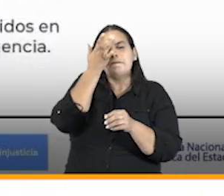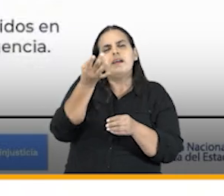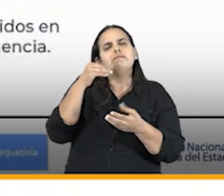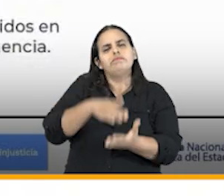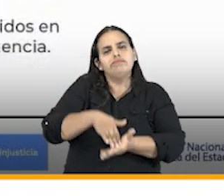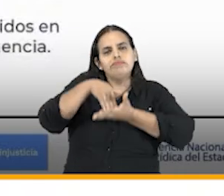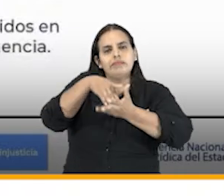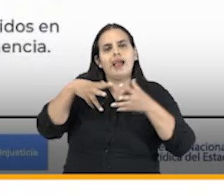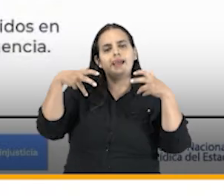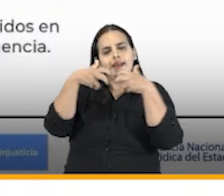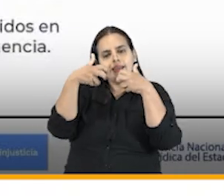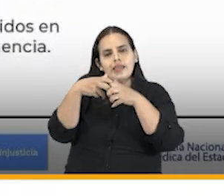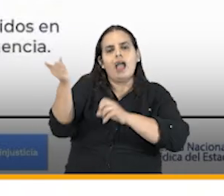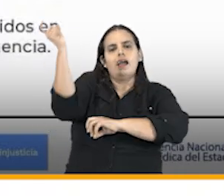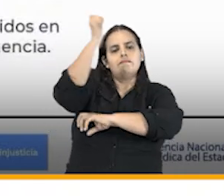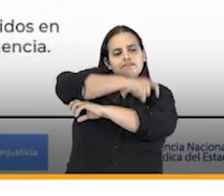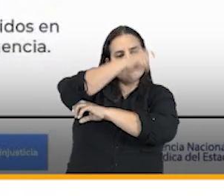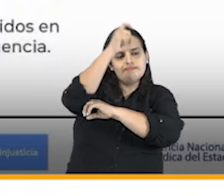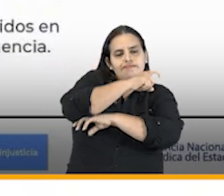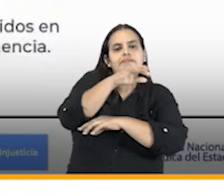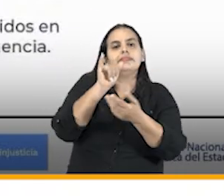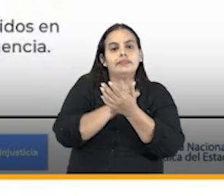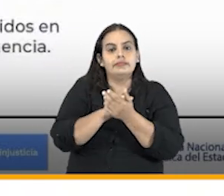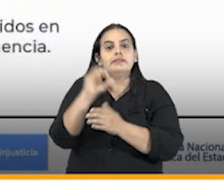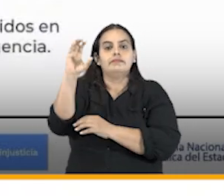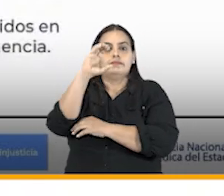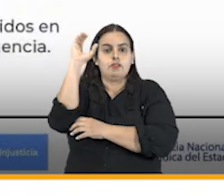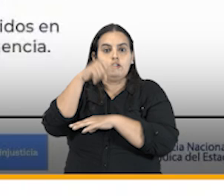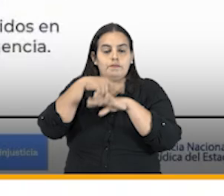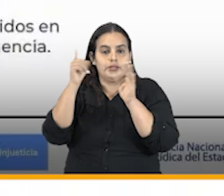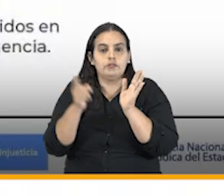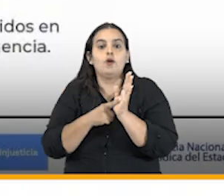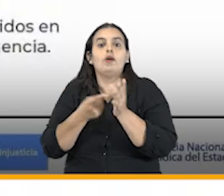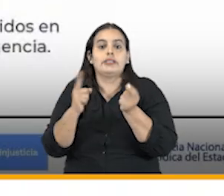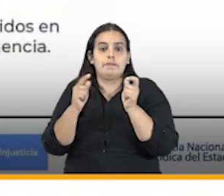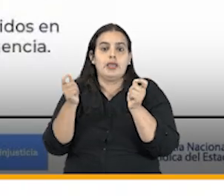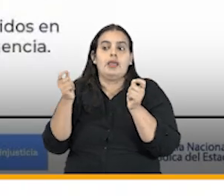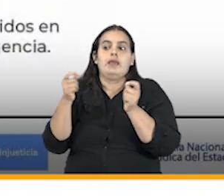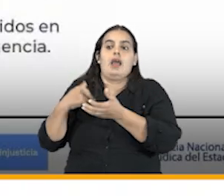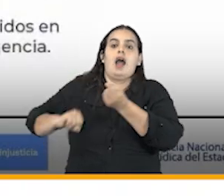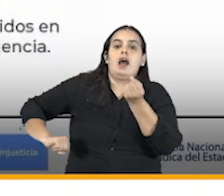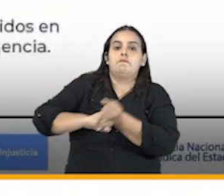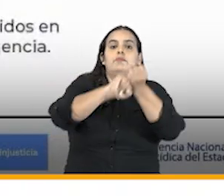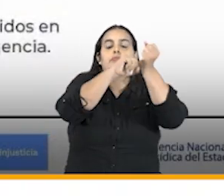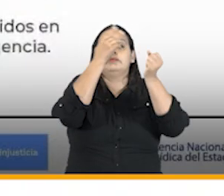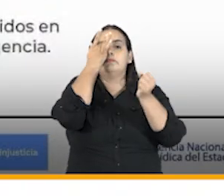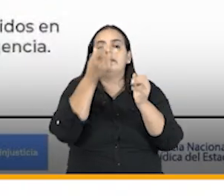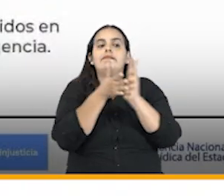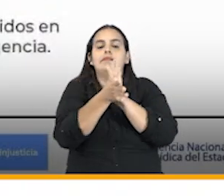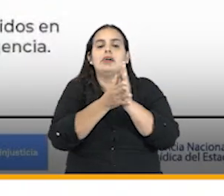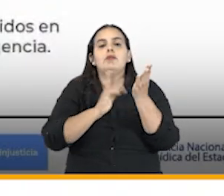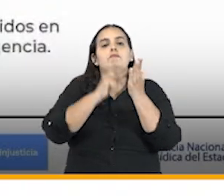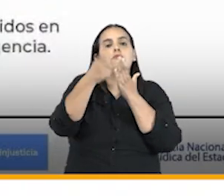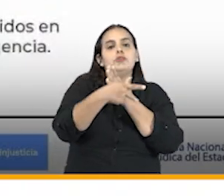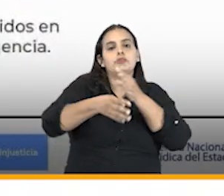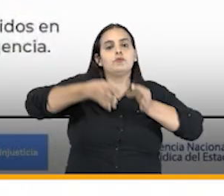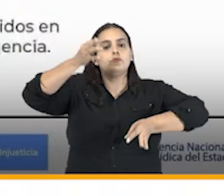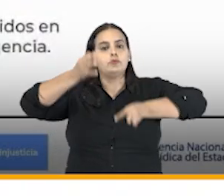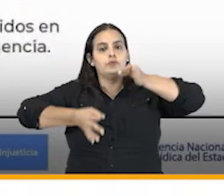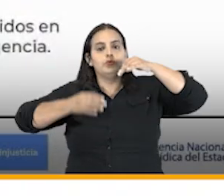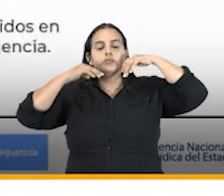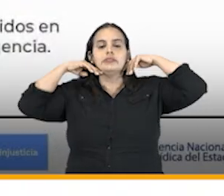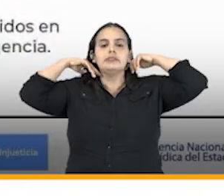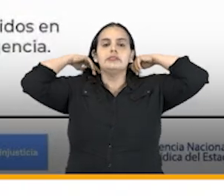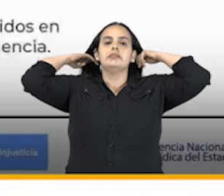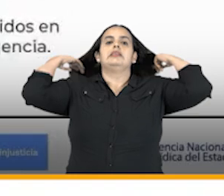no solo energética y petrolera del país sino también financiera porque a través de estos proyectos que están digamos siendo cuestionados judicialmente pues